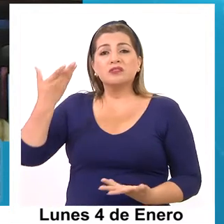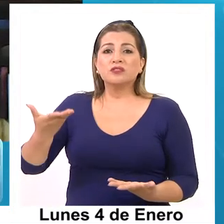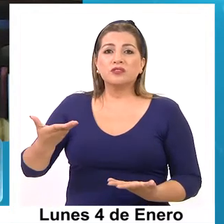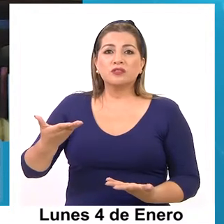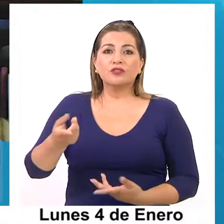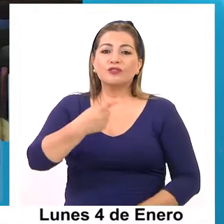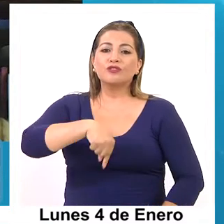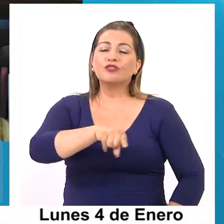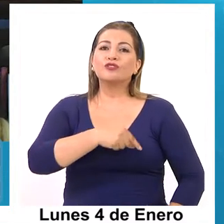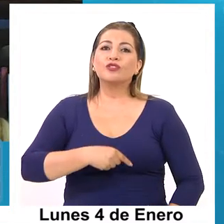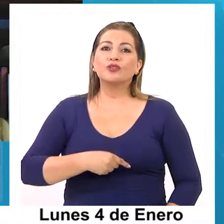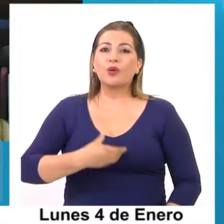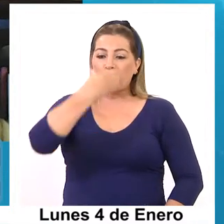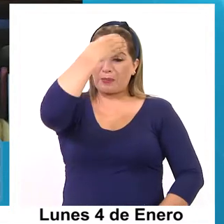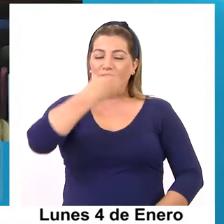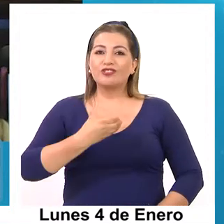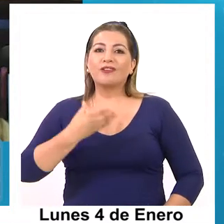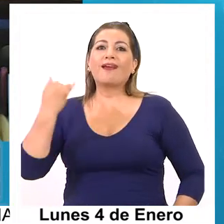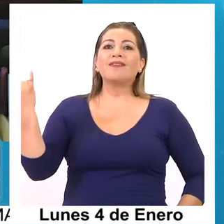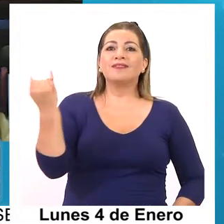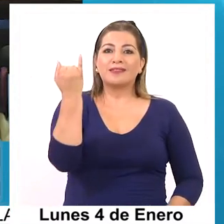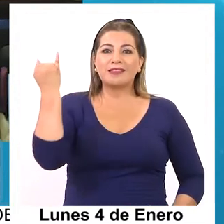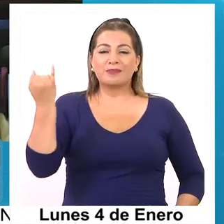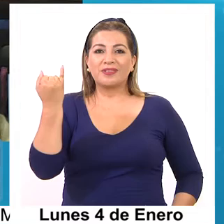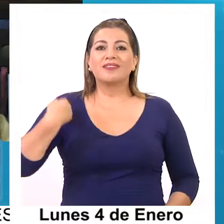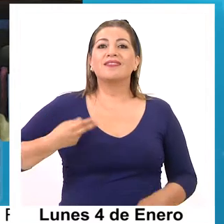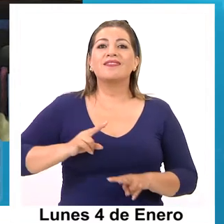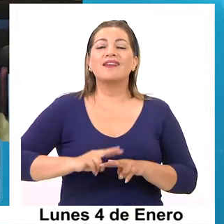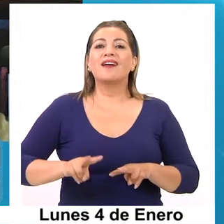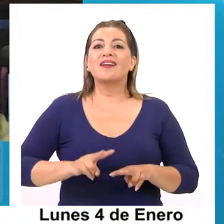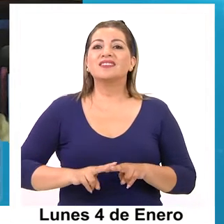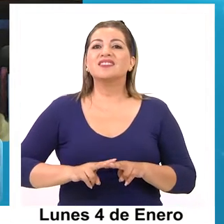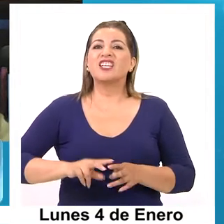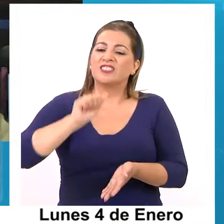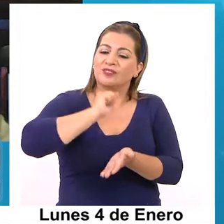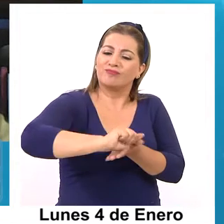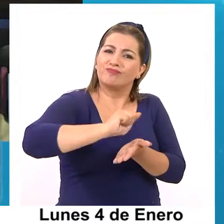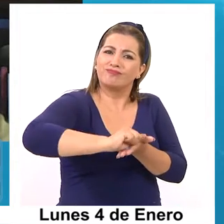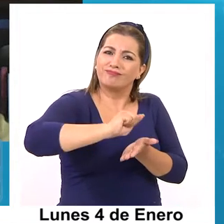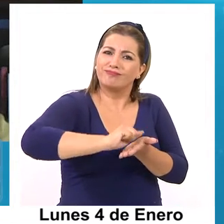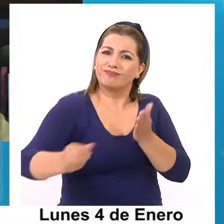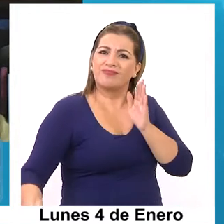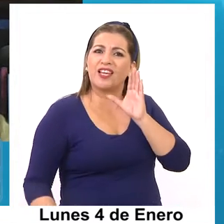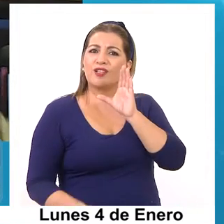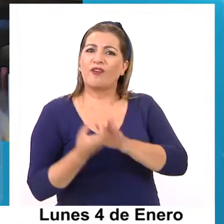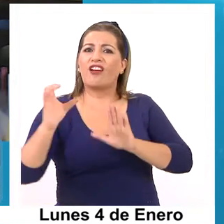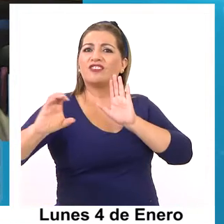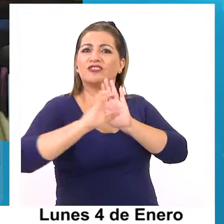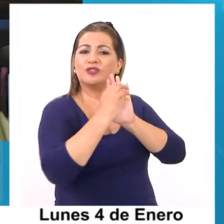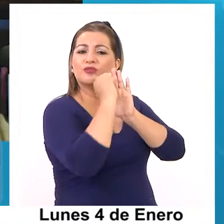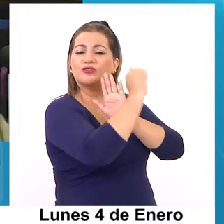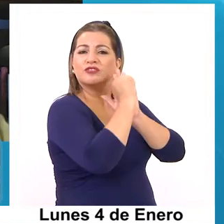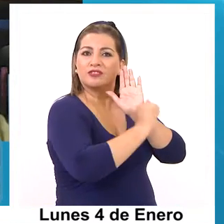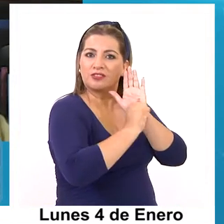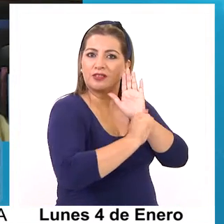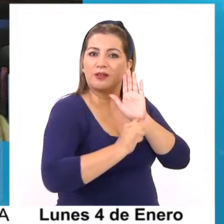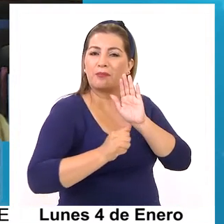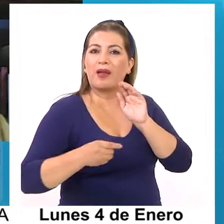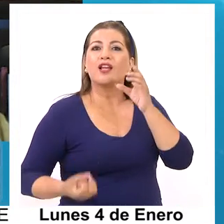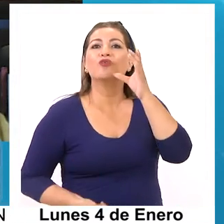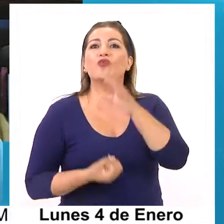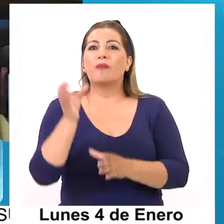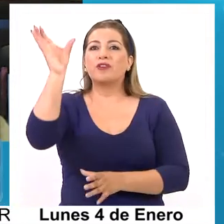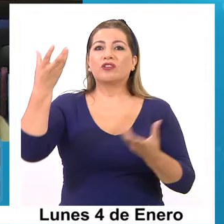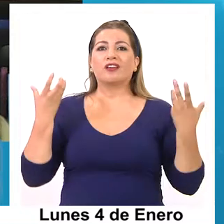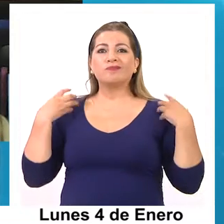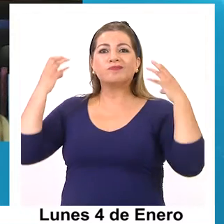somos las personas independientes las que tenemos que hacer el rayado de la cancha para después, para quienes gobiernen, digamos,